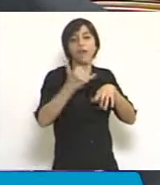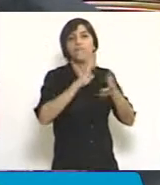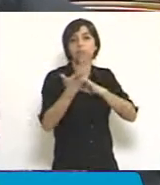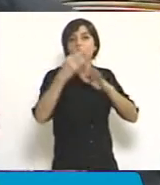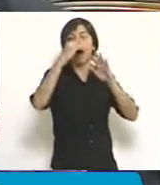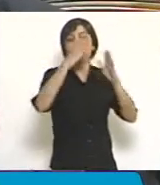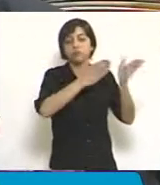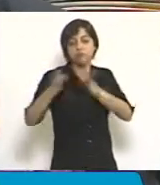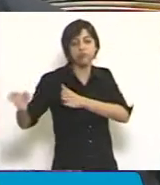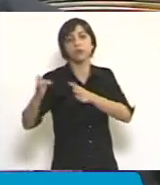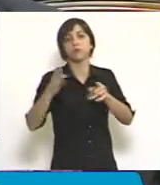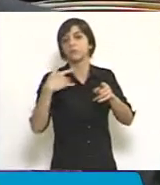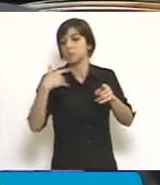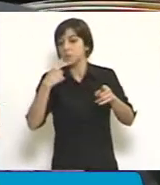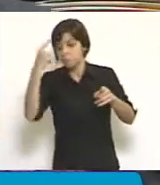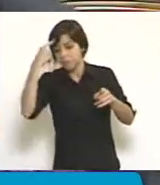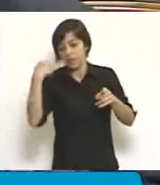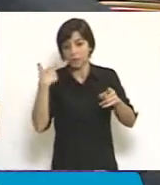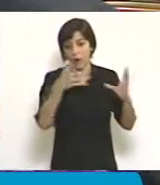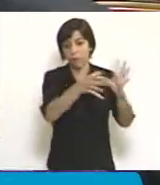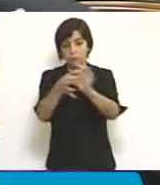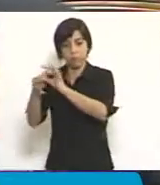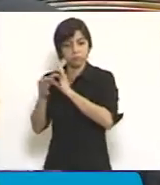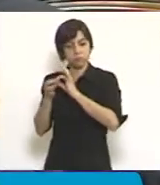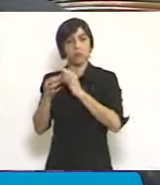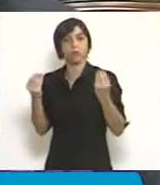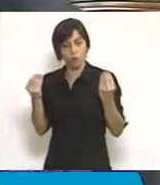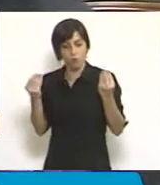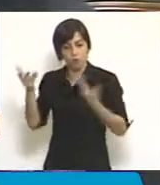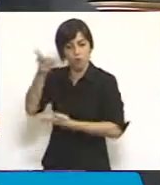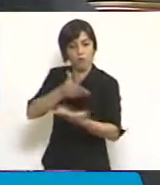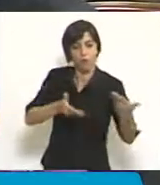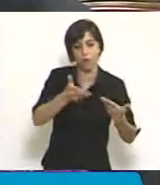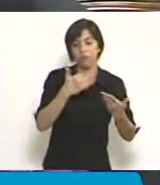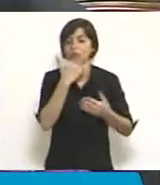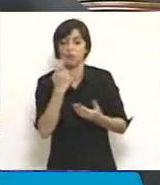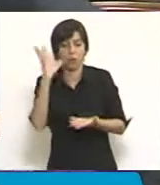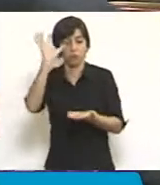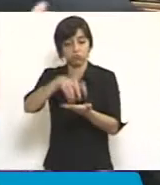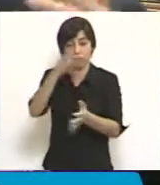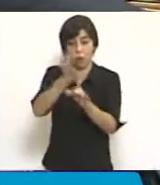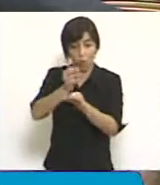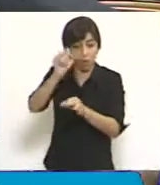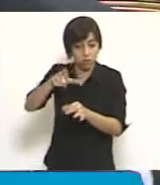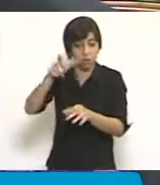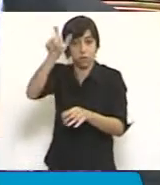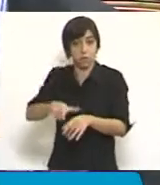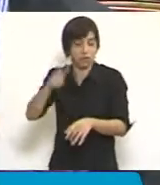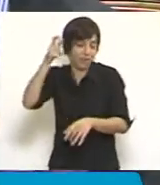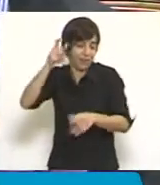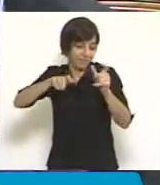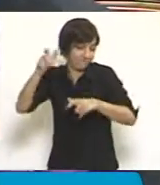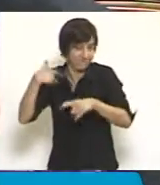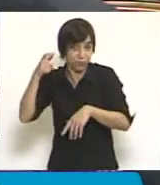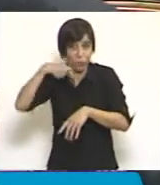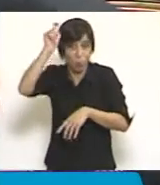cómo se va a aplicar la compatibilidad de esto. No sé cómo se compatibiliza un colegio de jueces con la descripción. Cuando